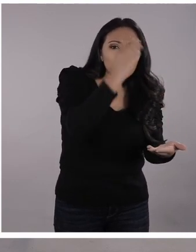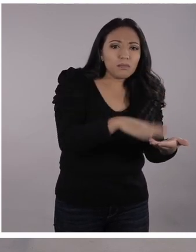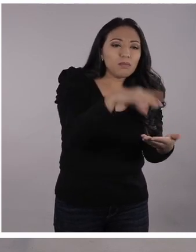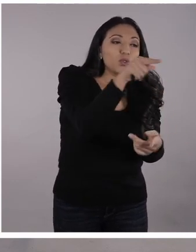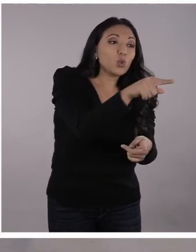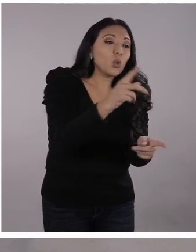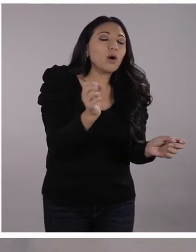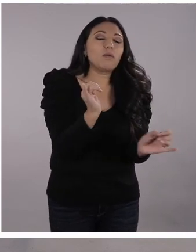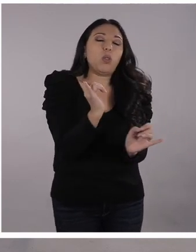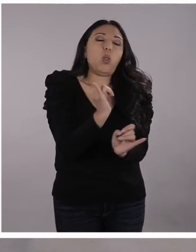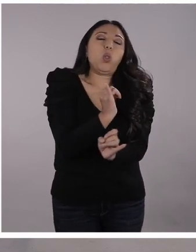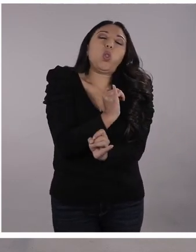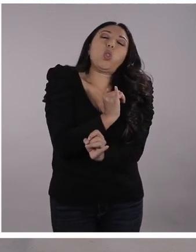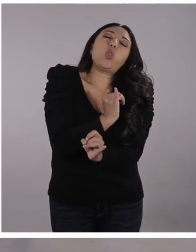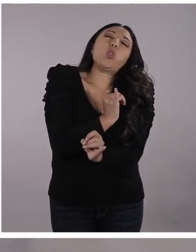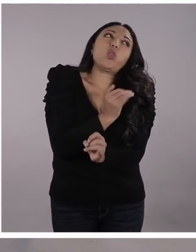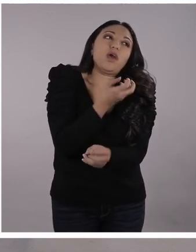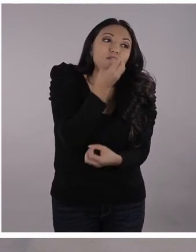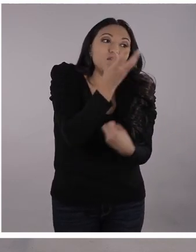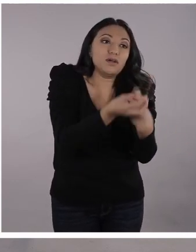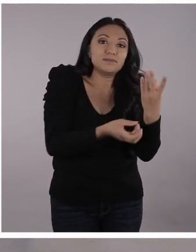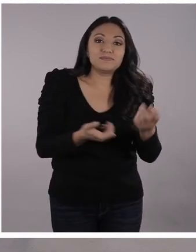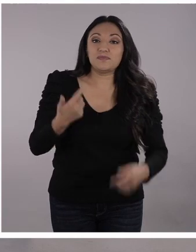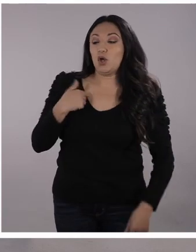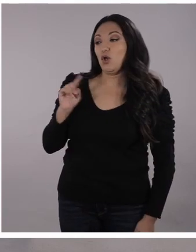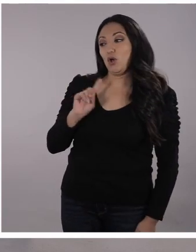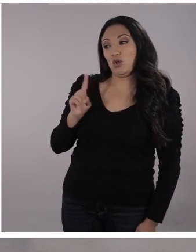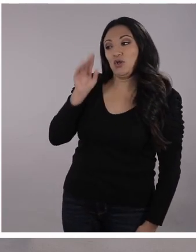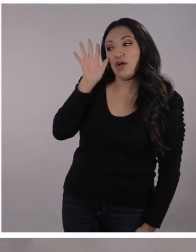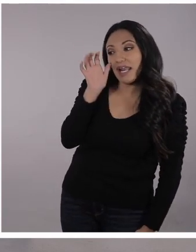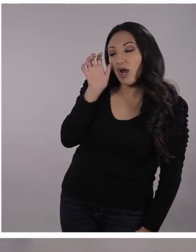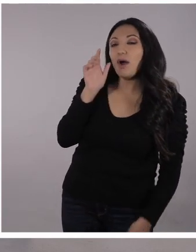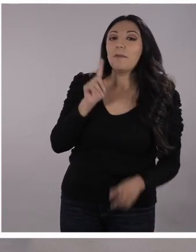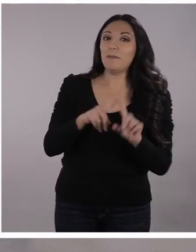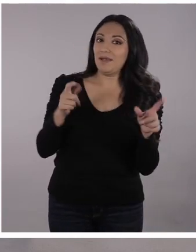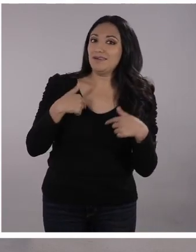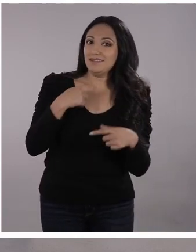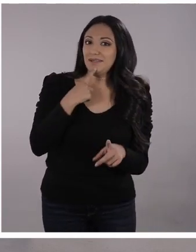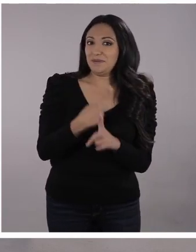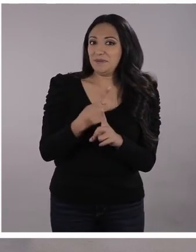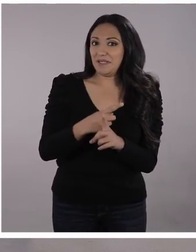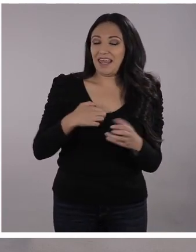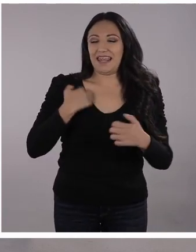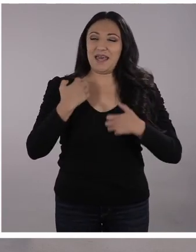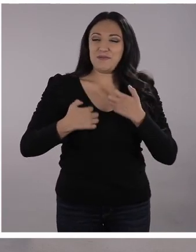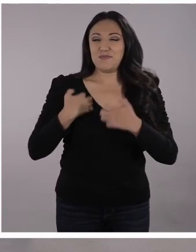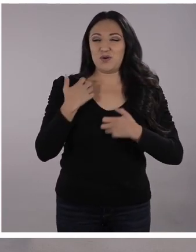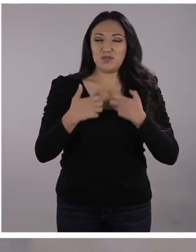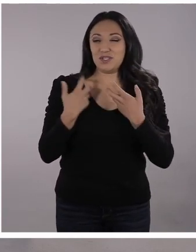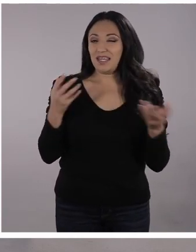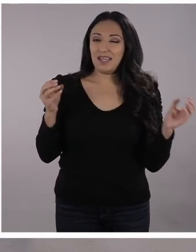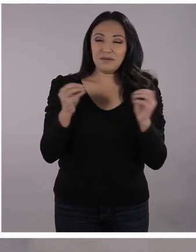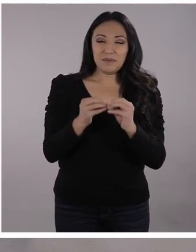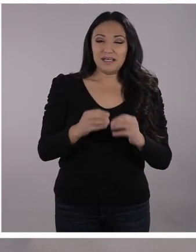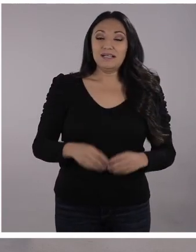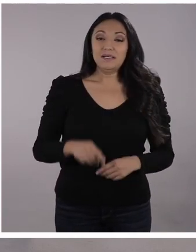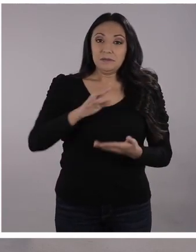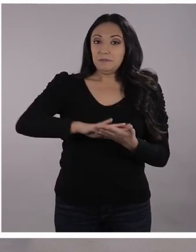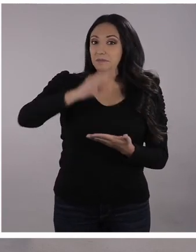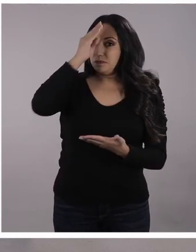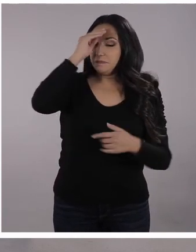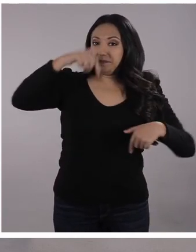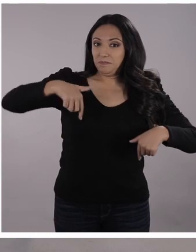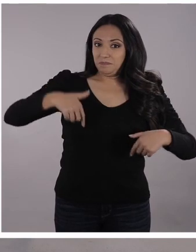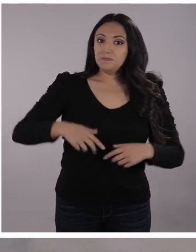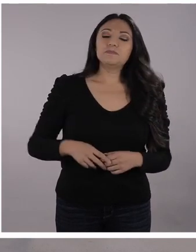va a quedar chupada. No creo que quede así, pero estoy súper contenta y emocionada. Le estamos sacando todo el jugo en aprendizaje a la